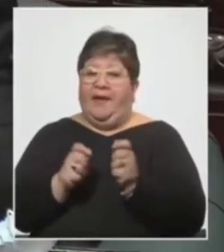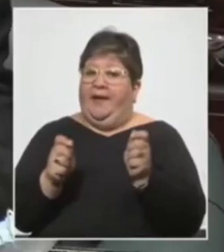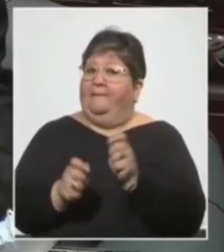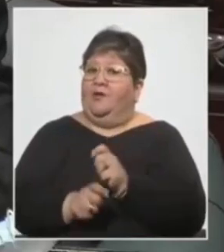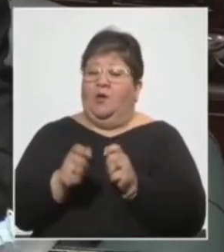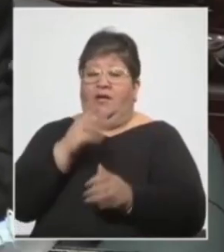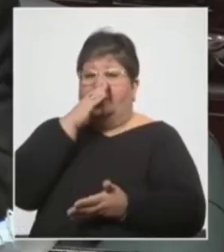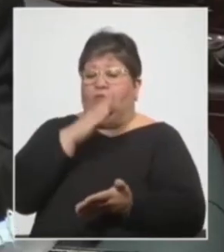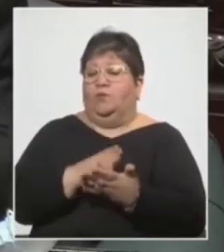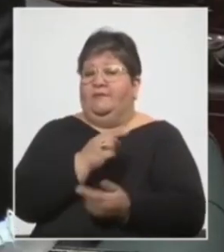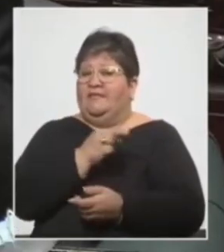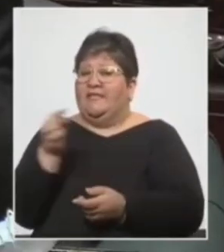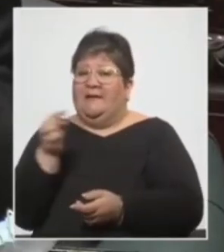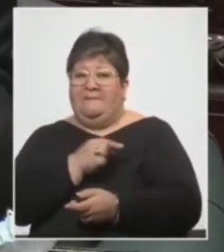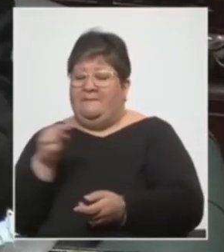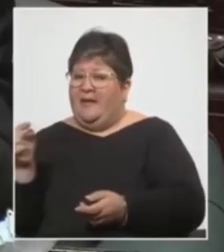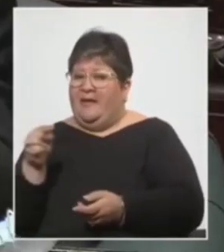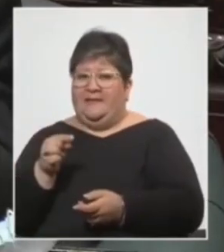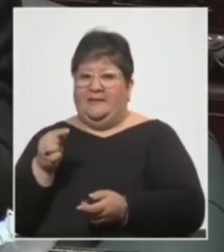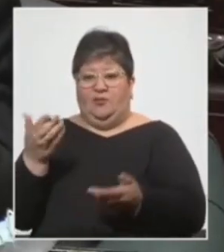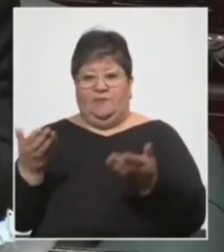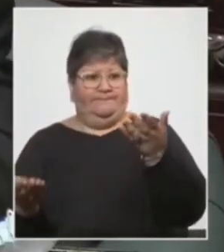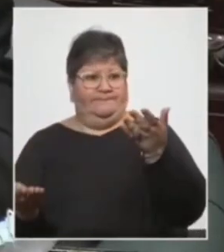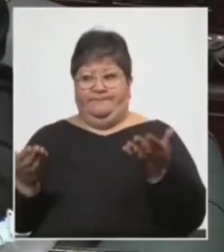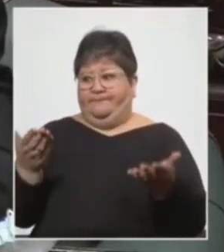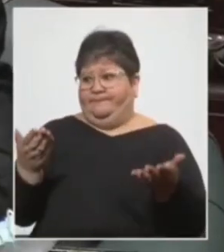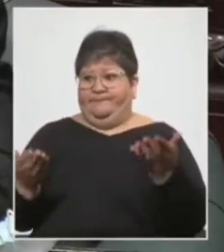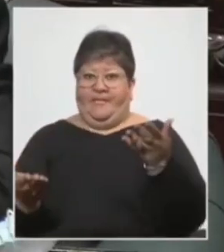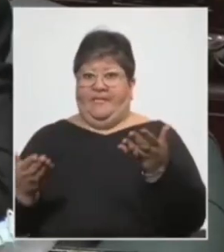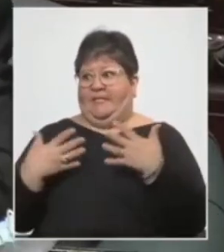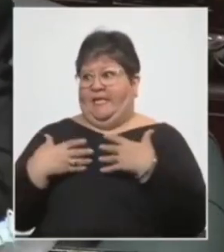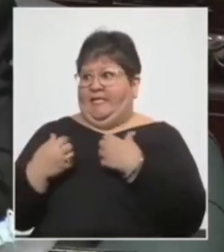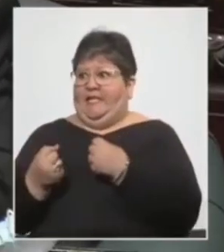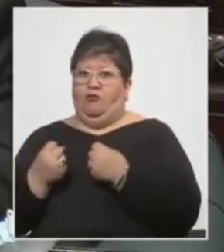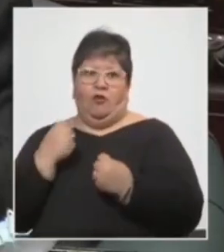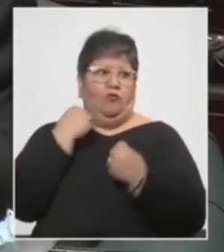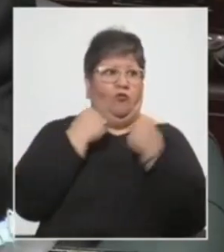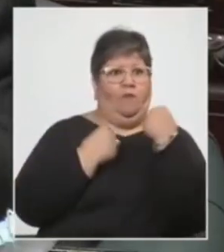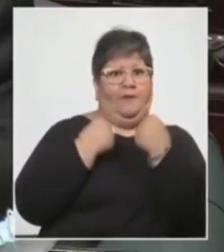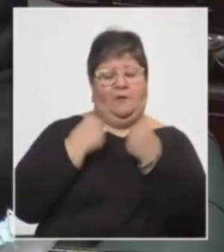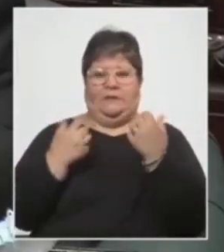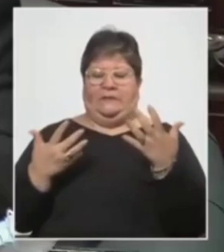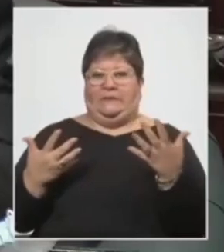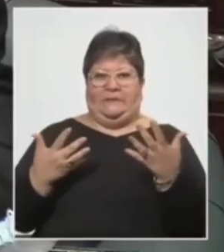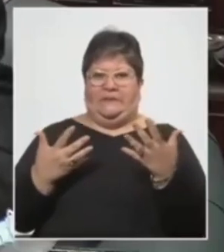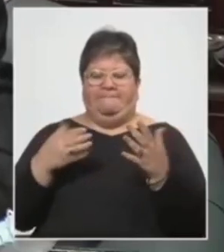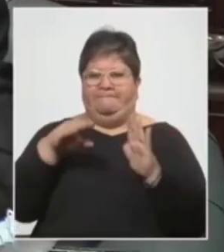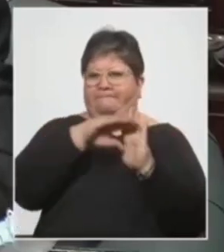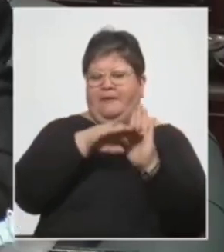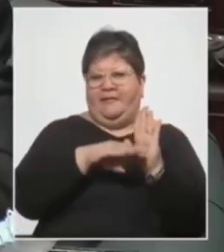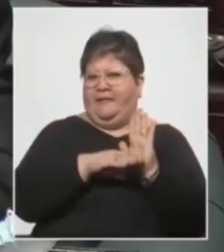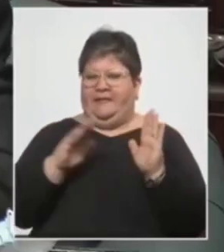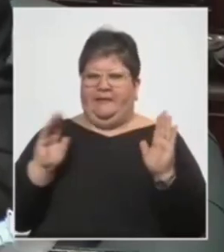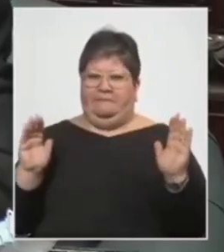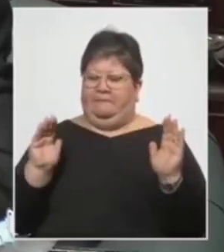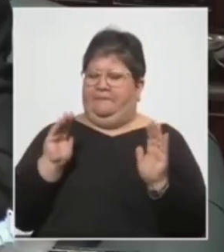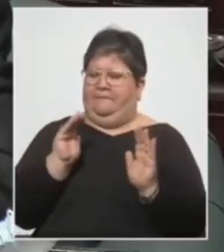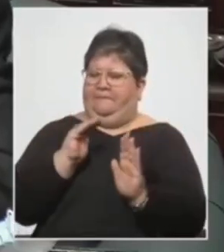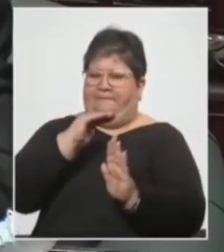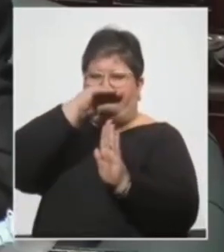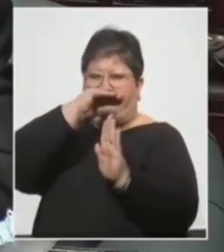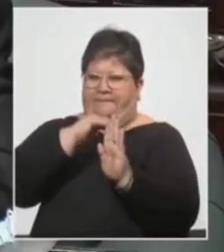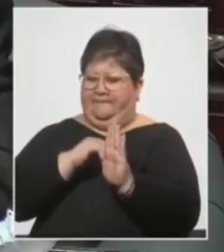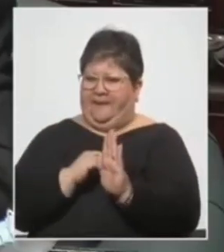últimas semanas y la ponderación entre lo sanitario y lo económico tiene que cambiar también hay que ir a más medidas que reduzcan la movilidad